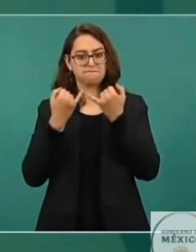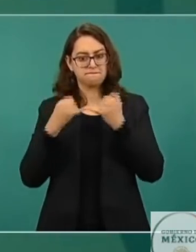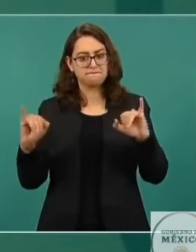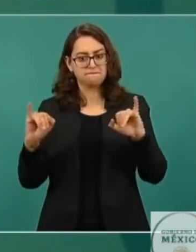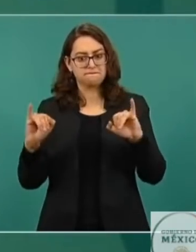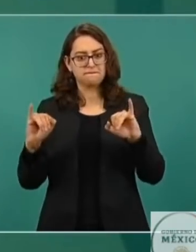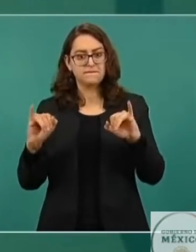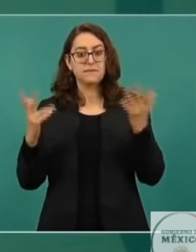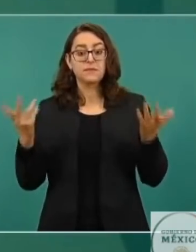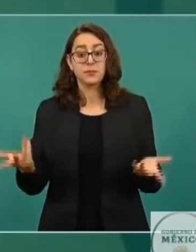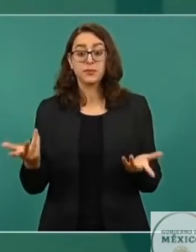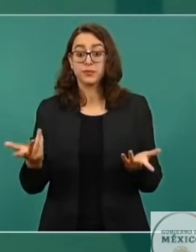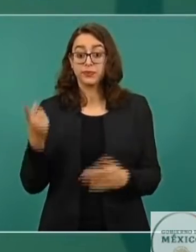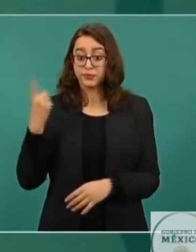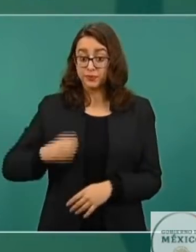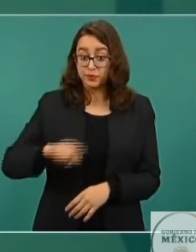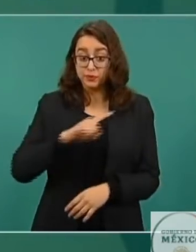porque nosotros no somos